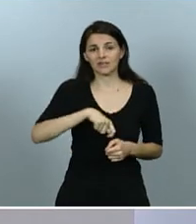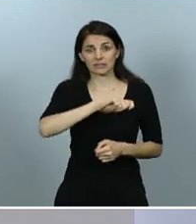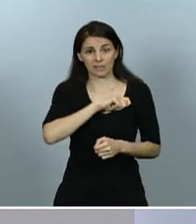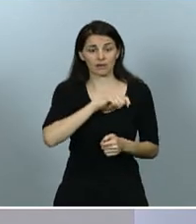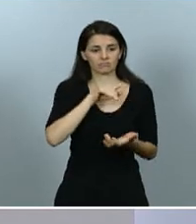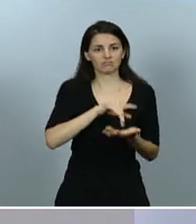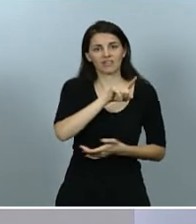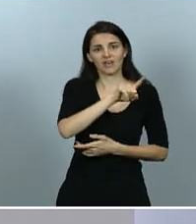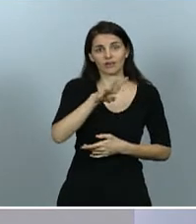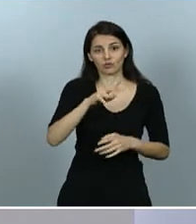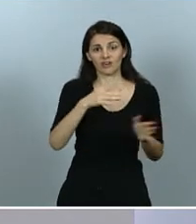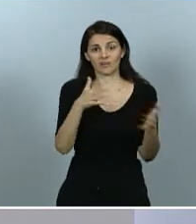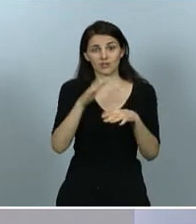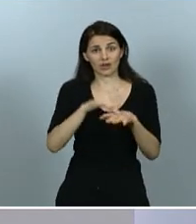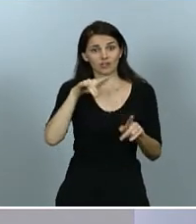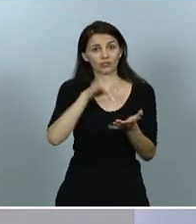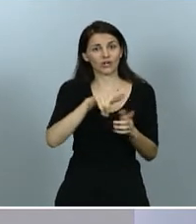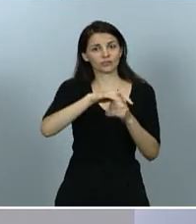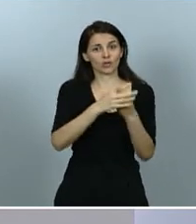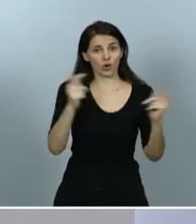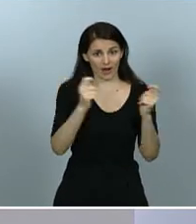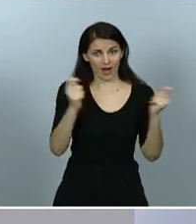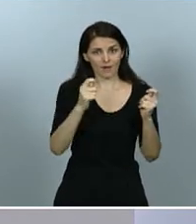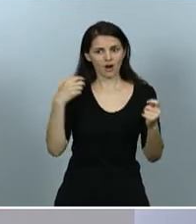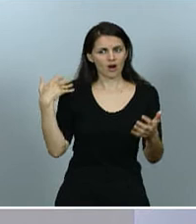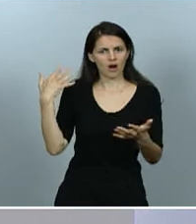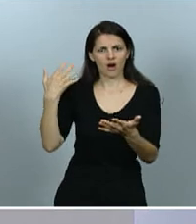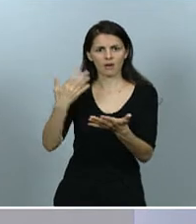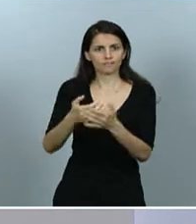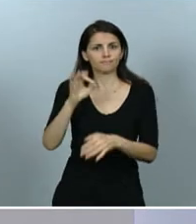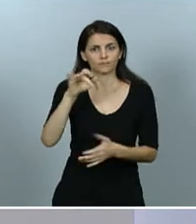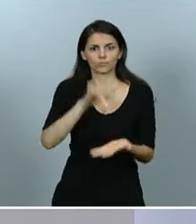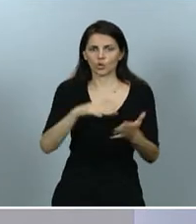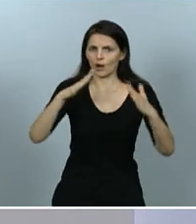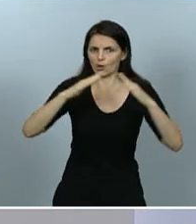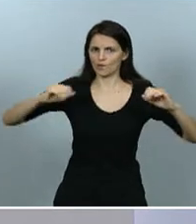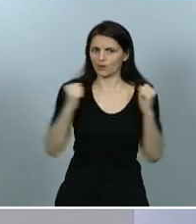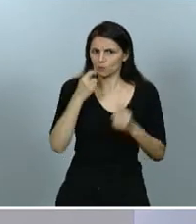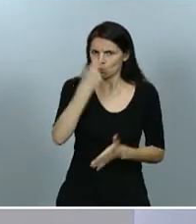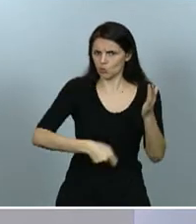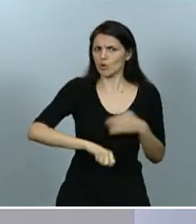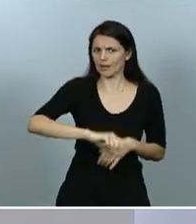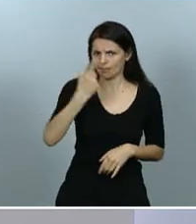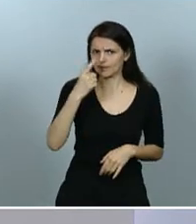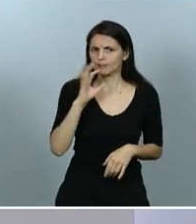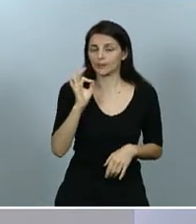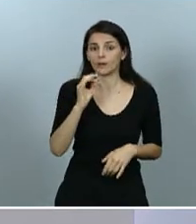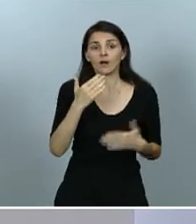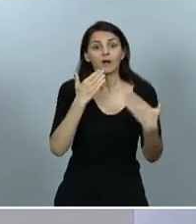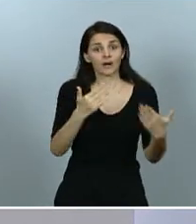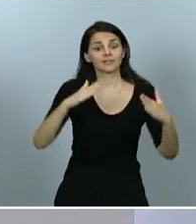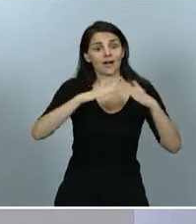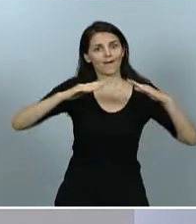de alarma, ha sufrido uno de los confinamientos más duros. Esto es justamente lo que ha permitido que tengamos una